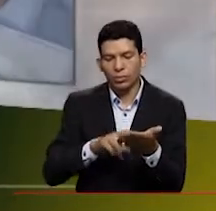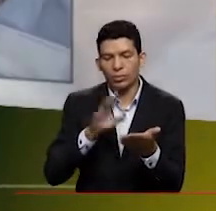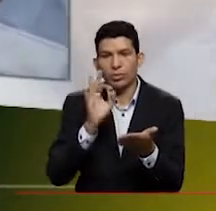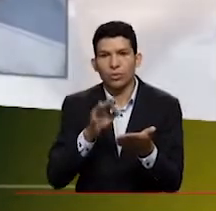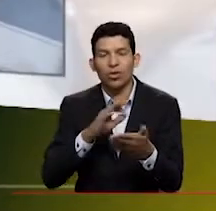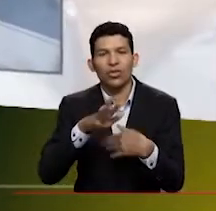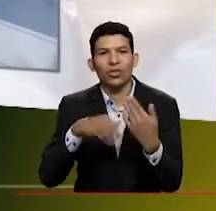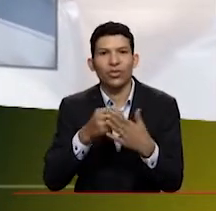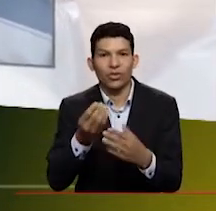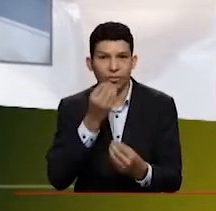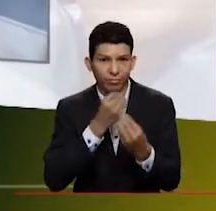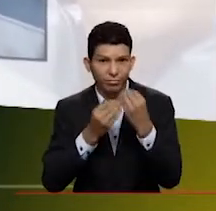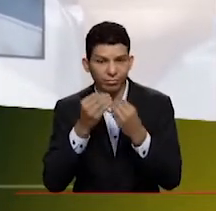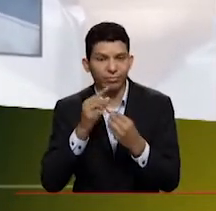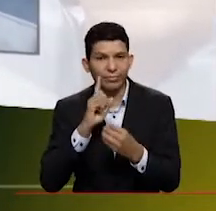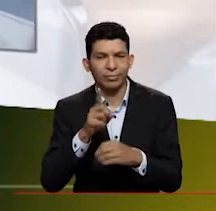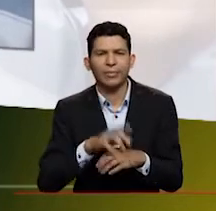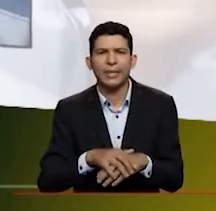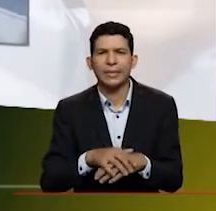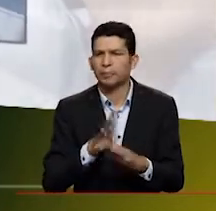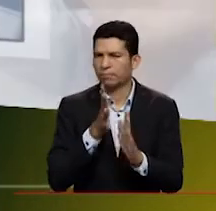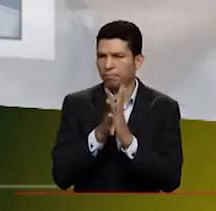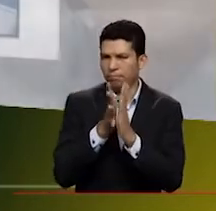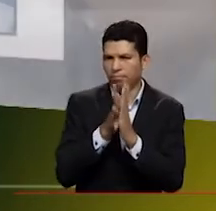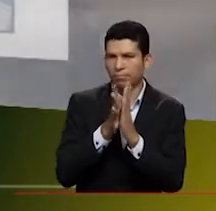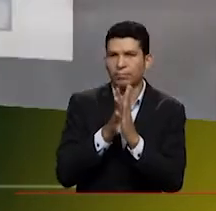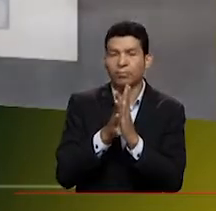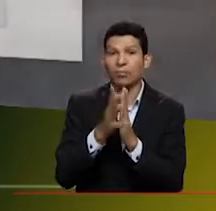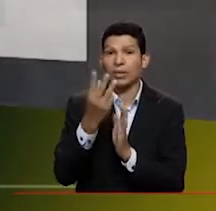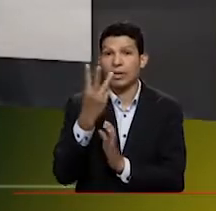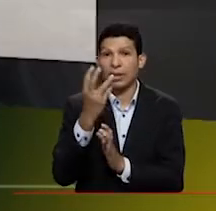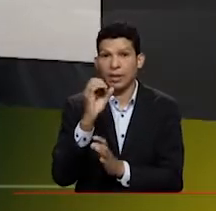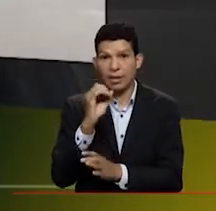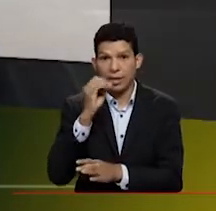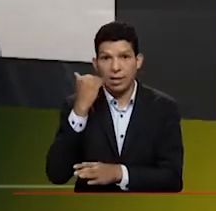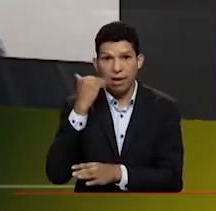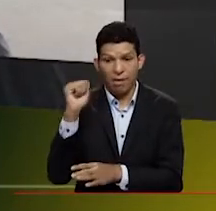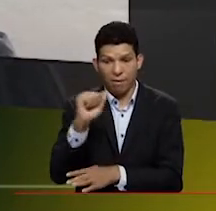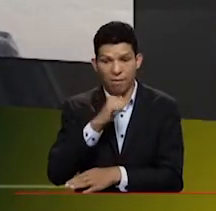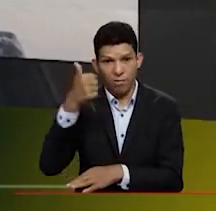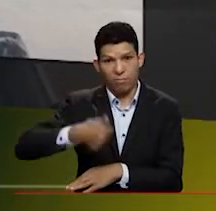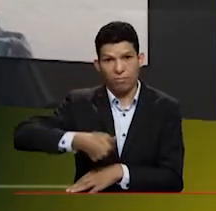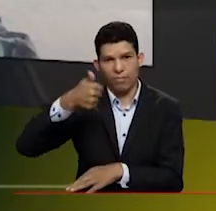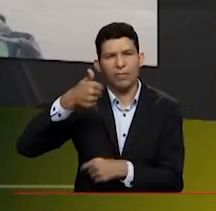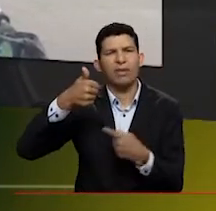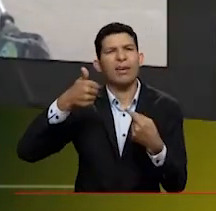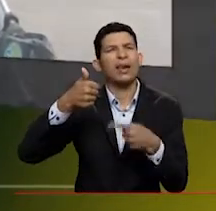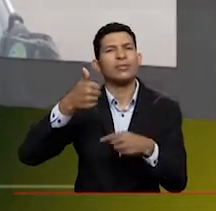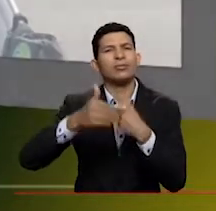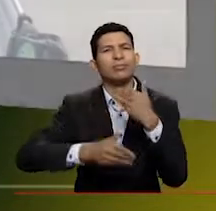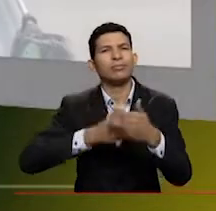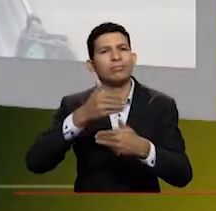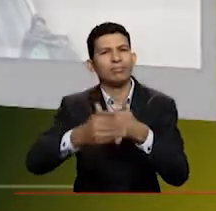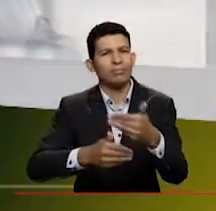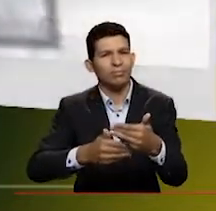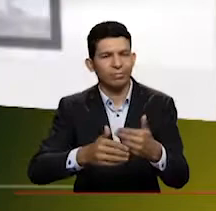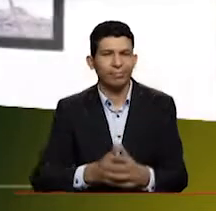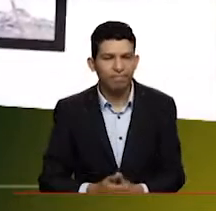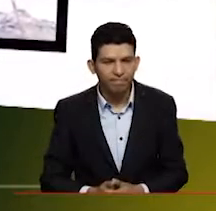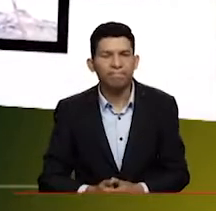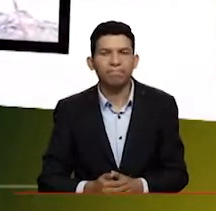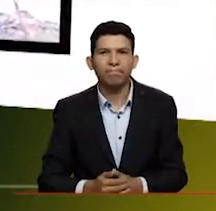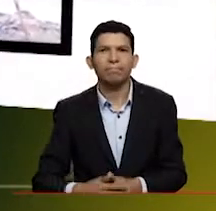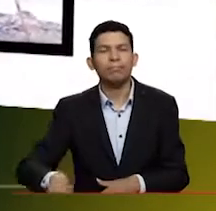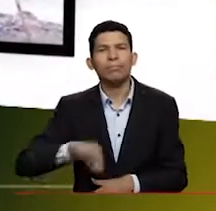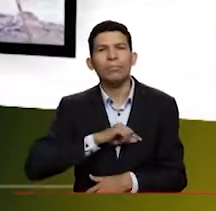gastronomía del sector. Hablemos un poquito de ellas. Nosotros escuchábamos que eran 30 matronas. ¿Cómo ha sido todo este proceso con ellas? Sí, señora, pues nosotros